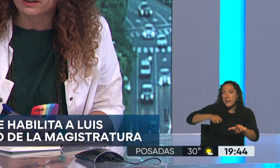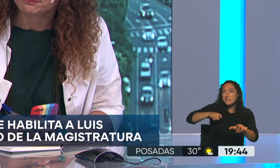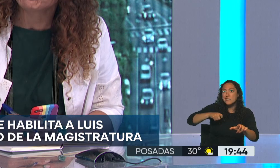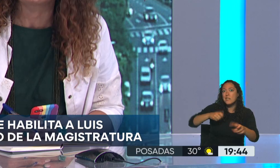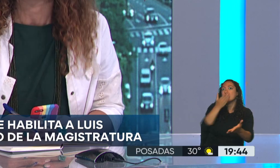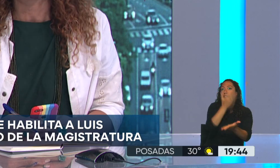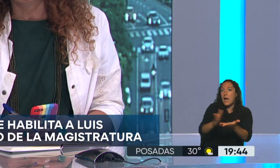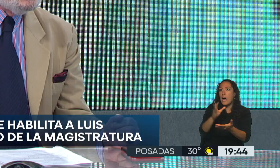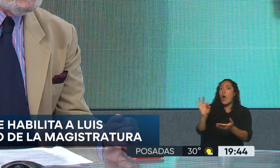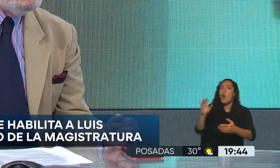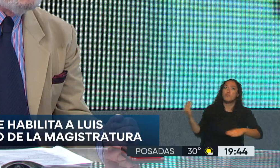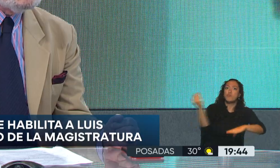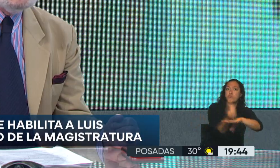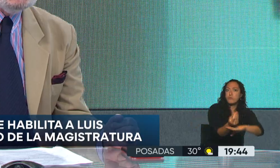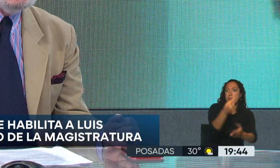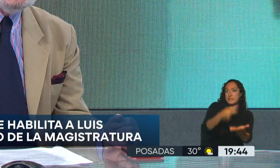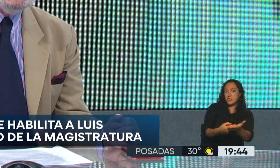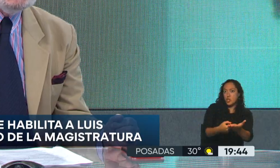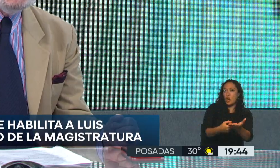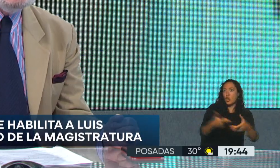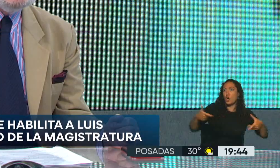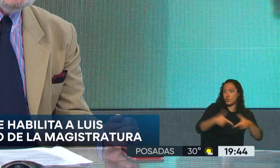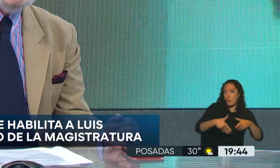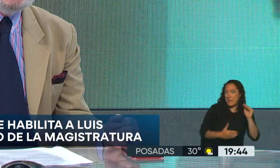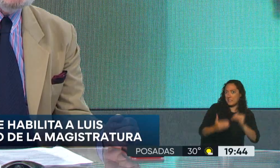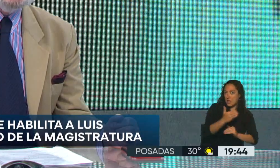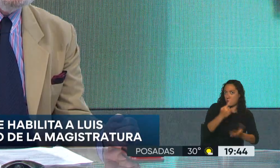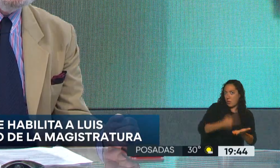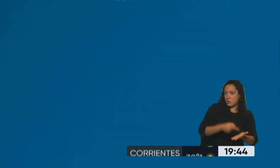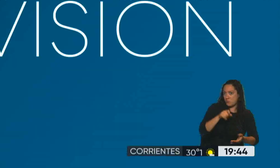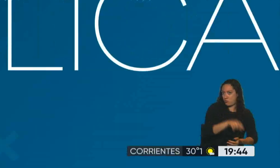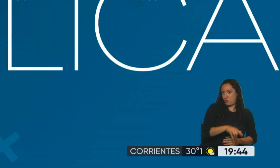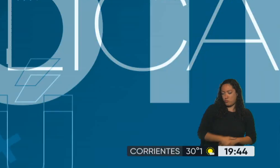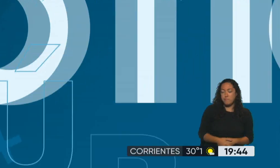remover. Claro. Bueno, ahí vamos. Vamos, chicas, vamos.